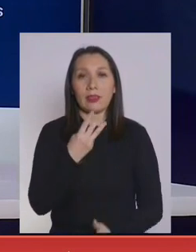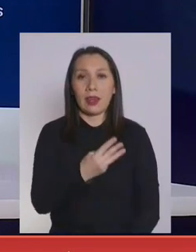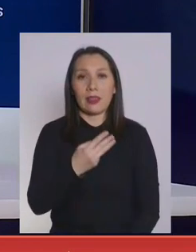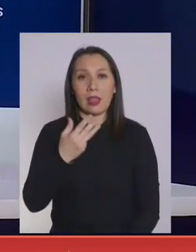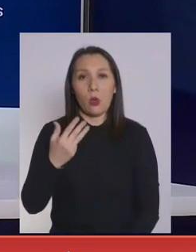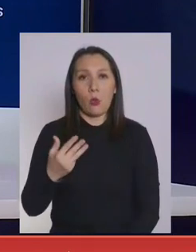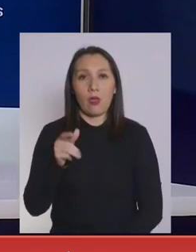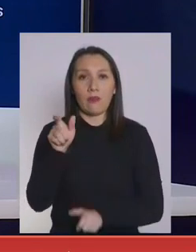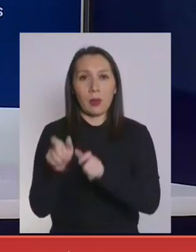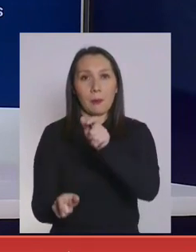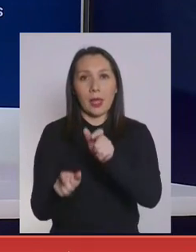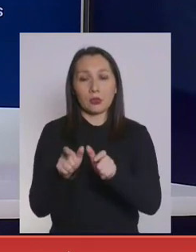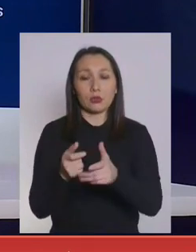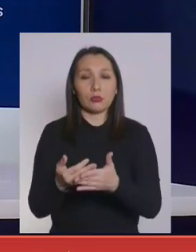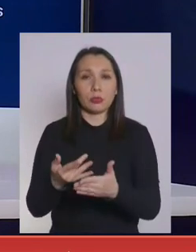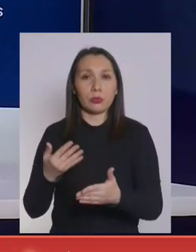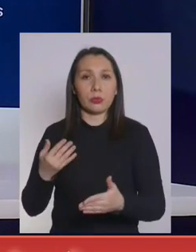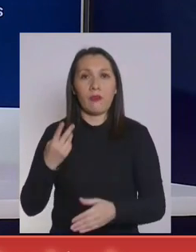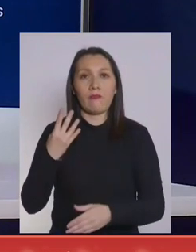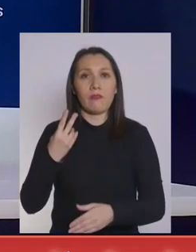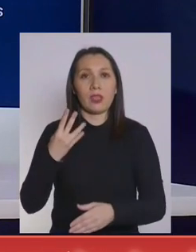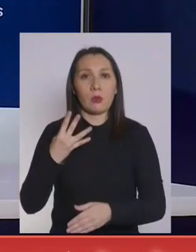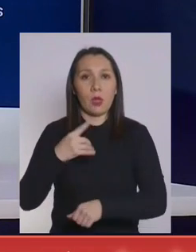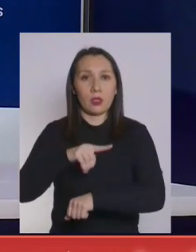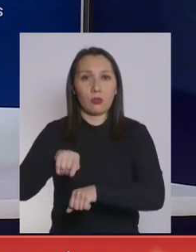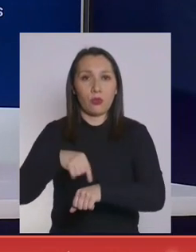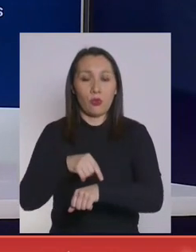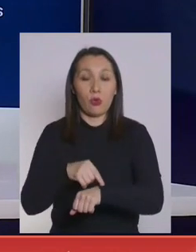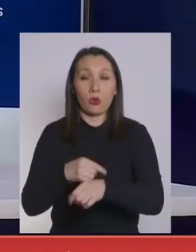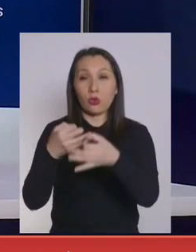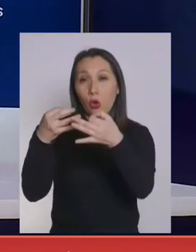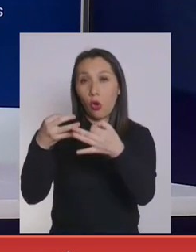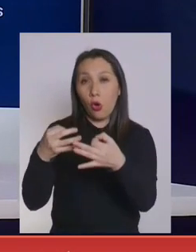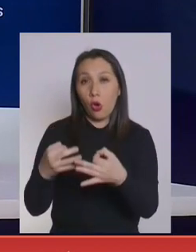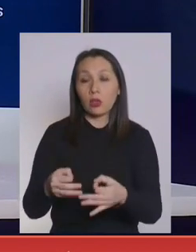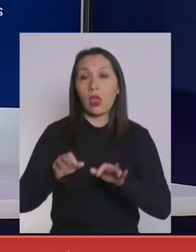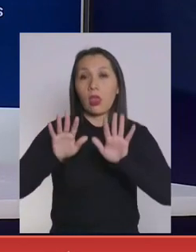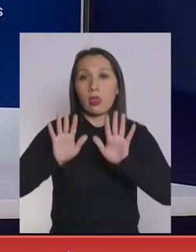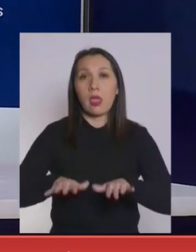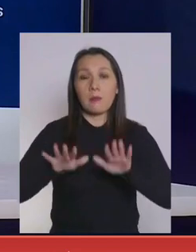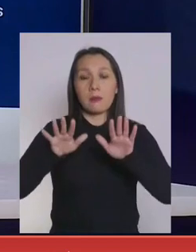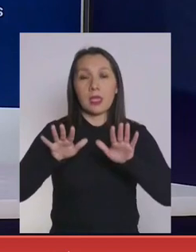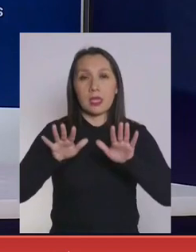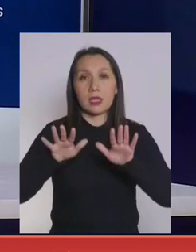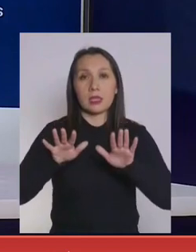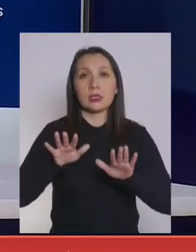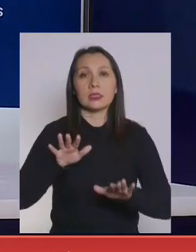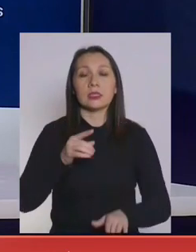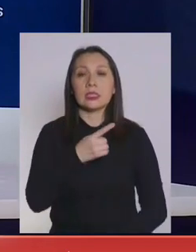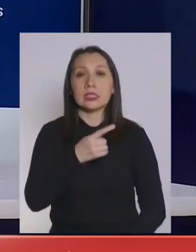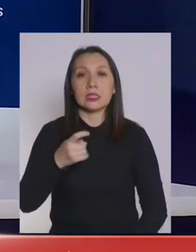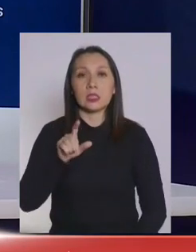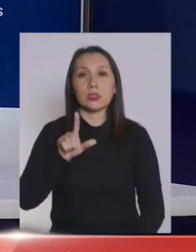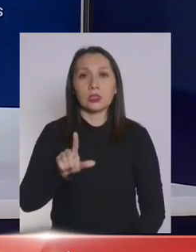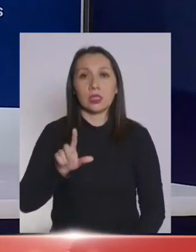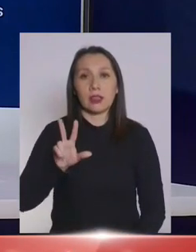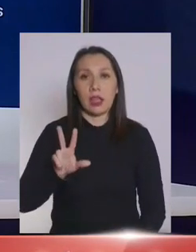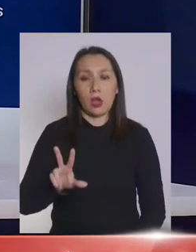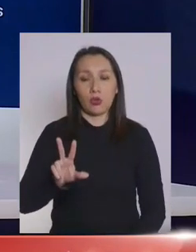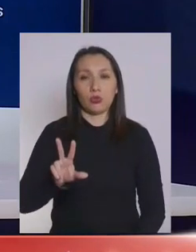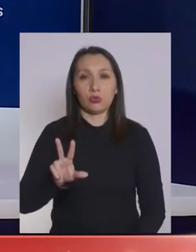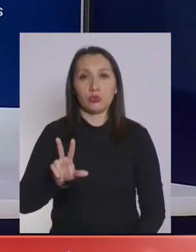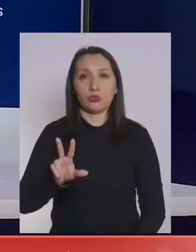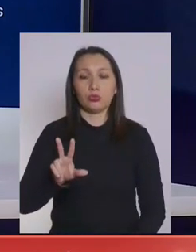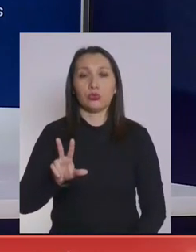39 personas durante las últimas 24 horas, totalizando 10.178